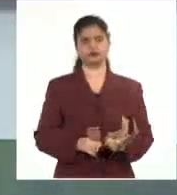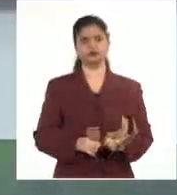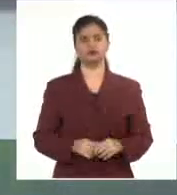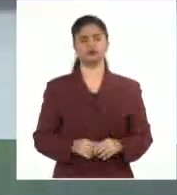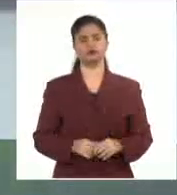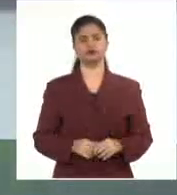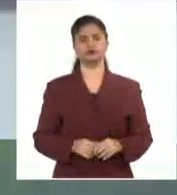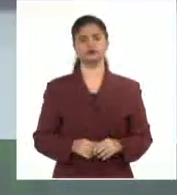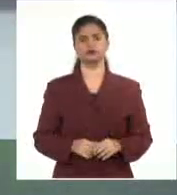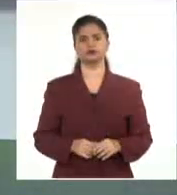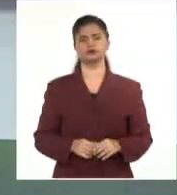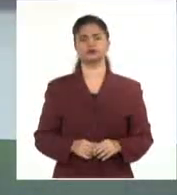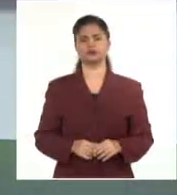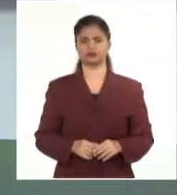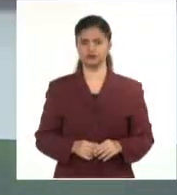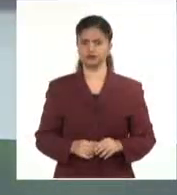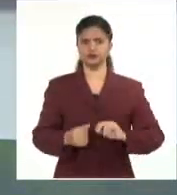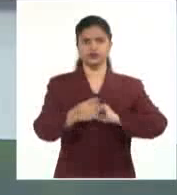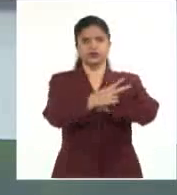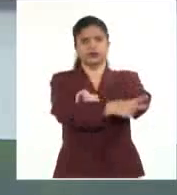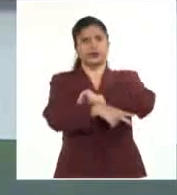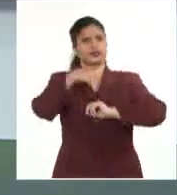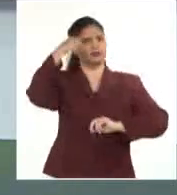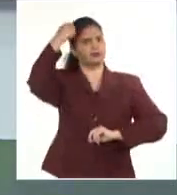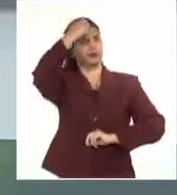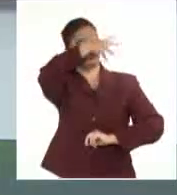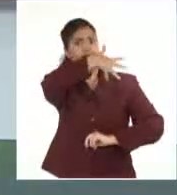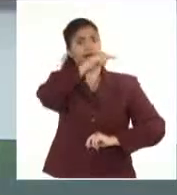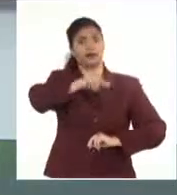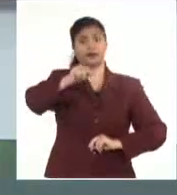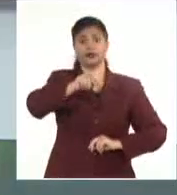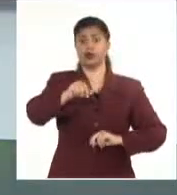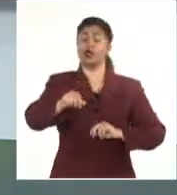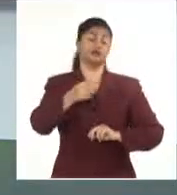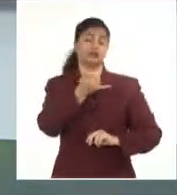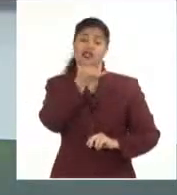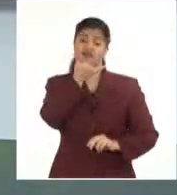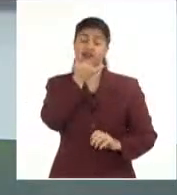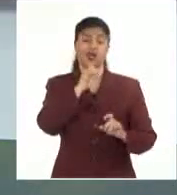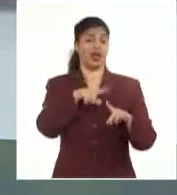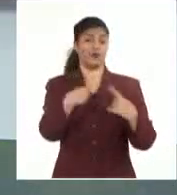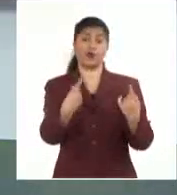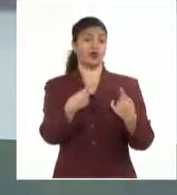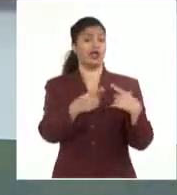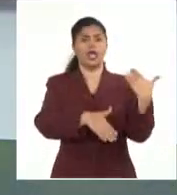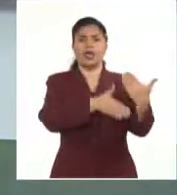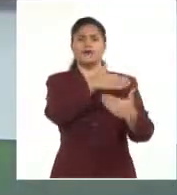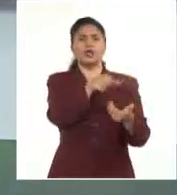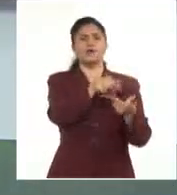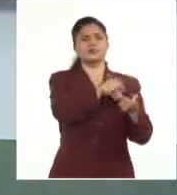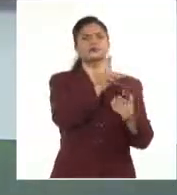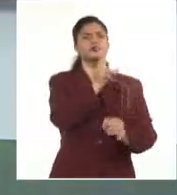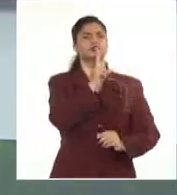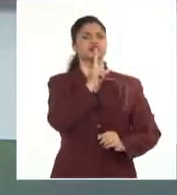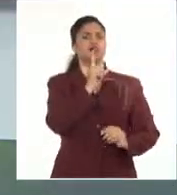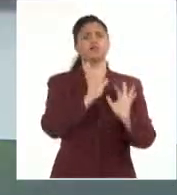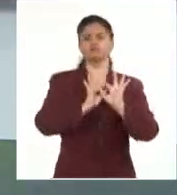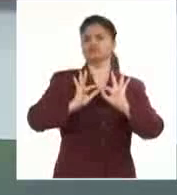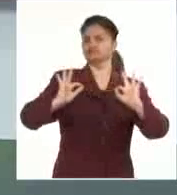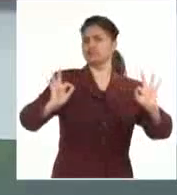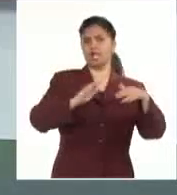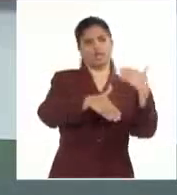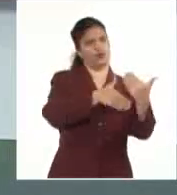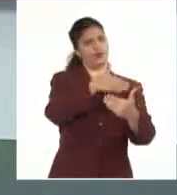más de 400.000 palestinos quedaron afectados en apenas dos días por los daños a los servicios de agua, saneamiento e higiene en la franja de Gaza